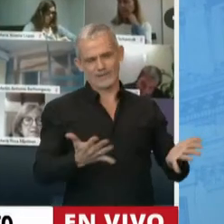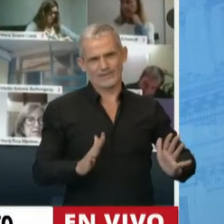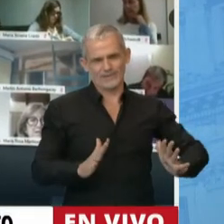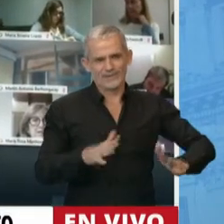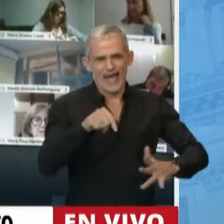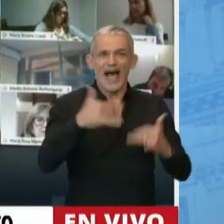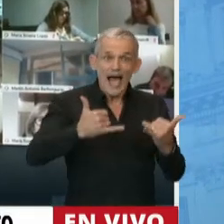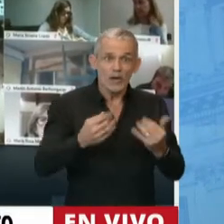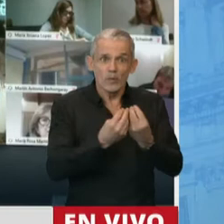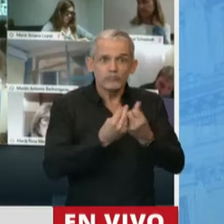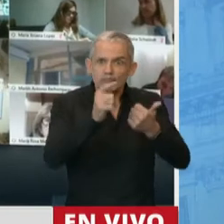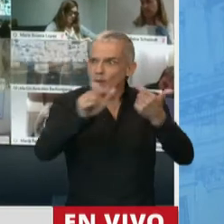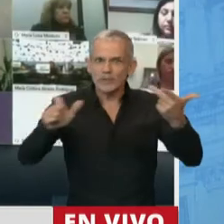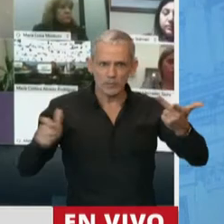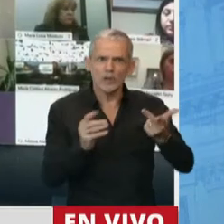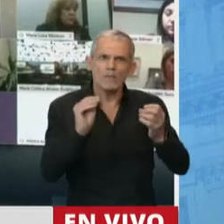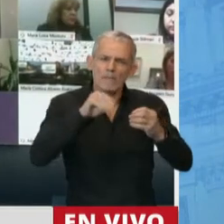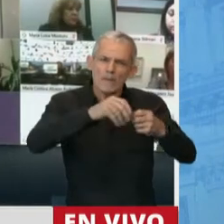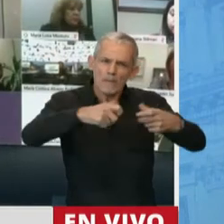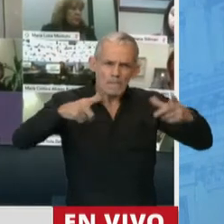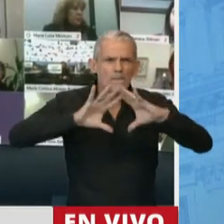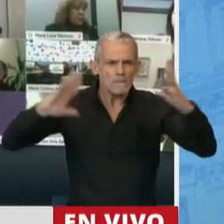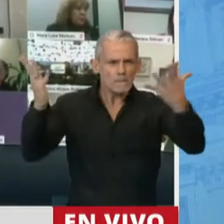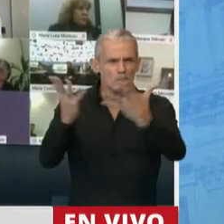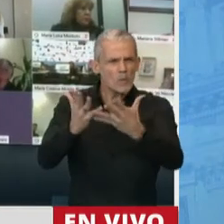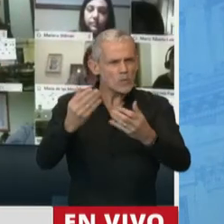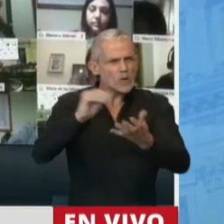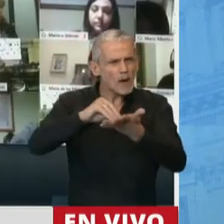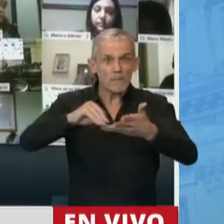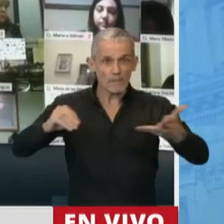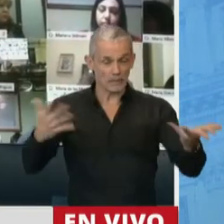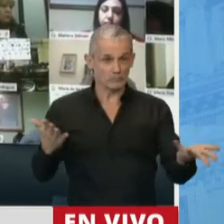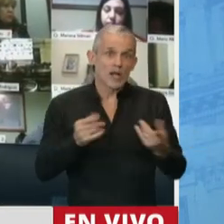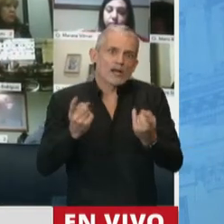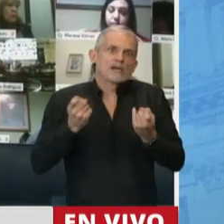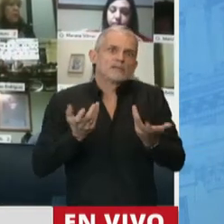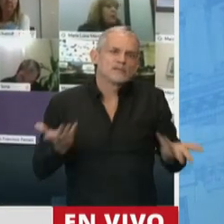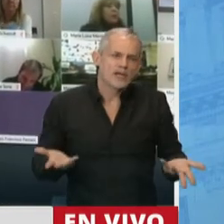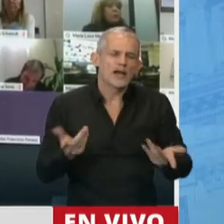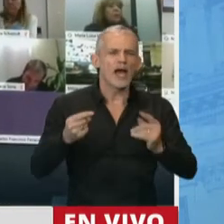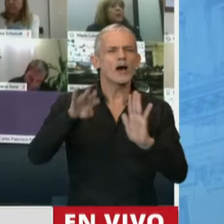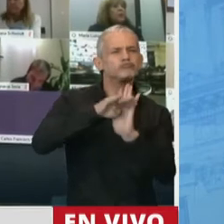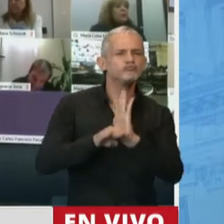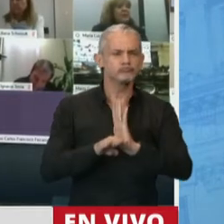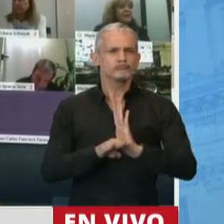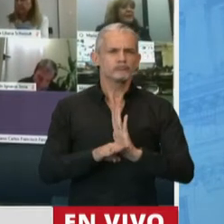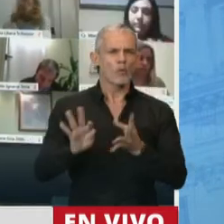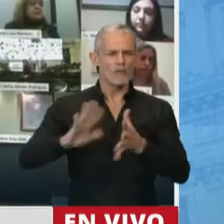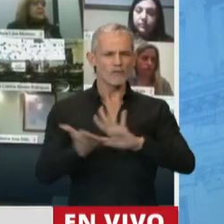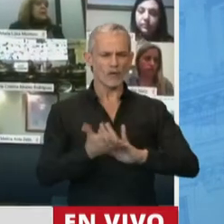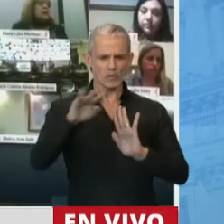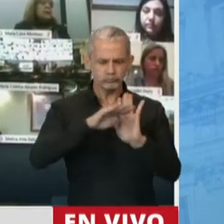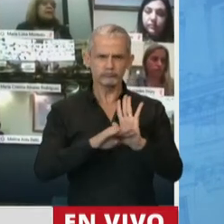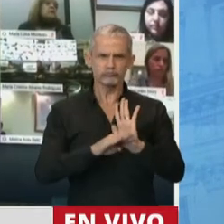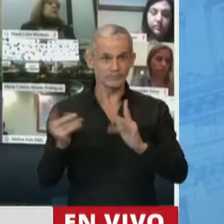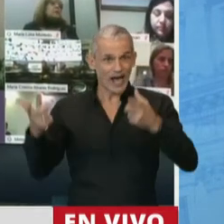siendo utilizado, y cada vez más, en todo el mundo. Es cierto que es necesaria su regulación. Por lo tanto, en la